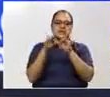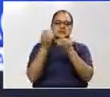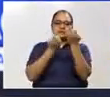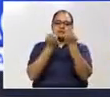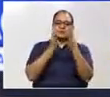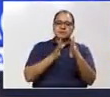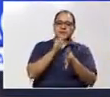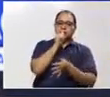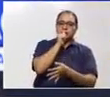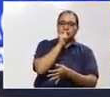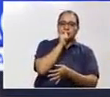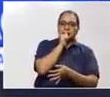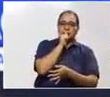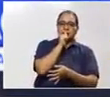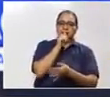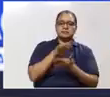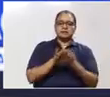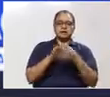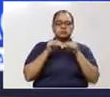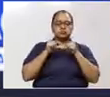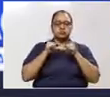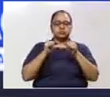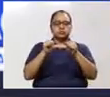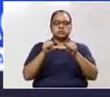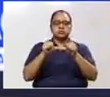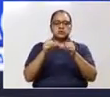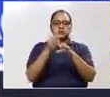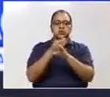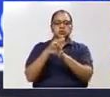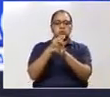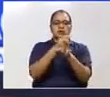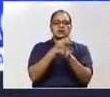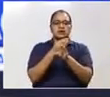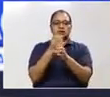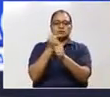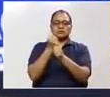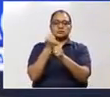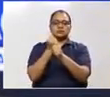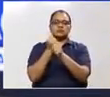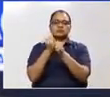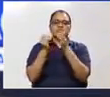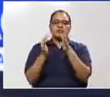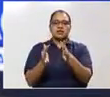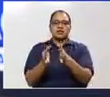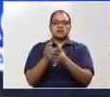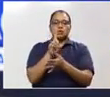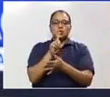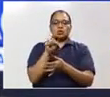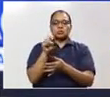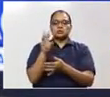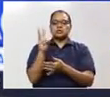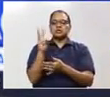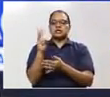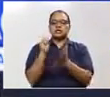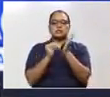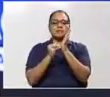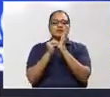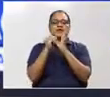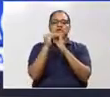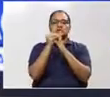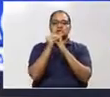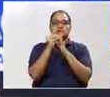privada es mantener los empleos, que todos los 1.6 millones de